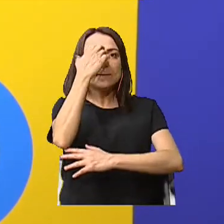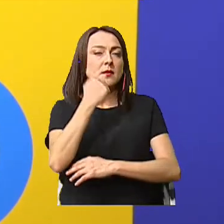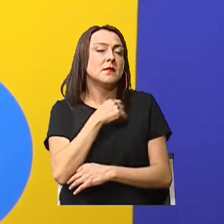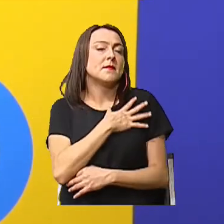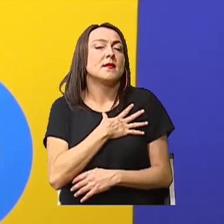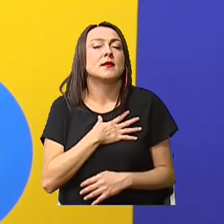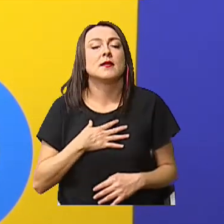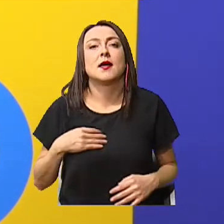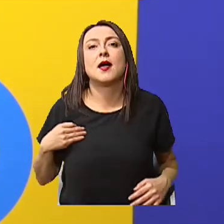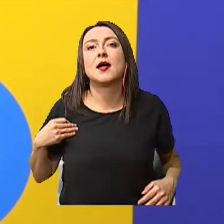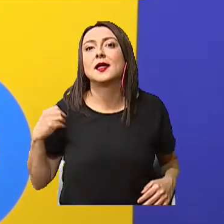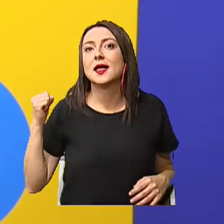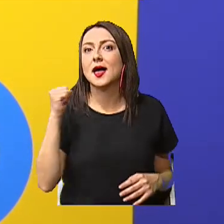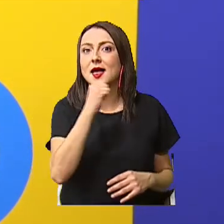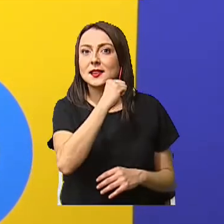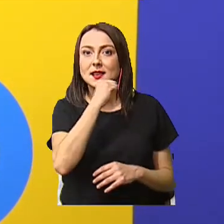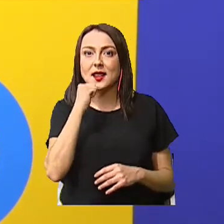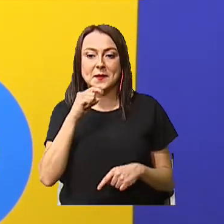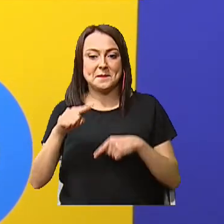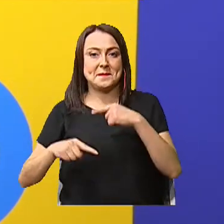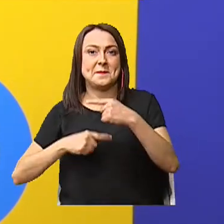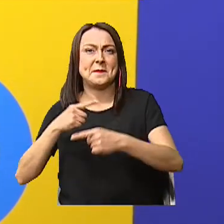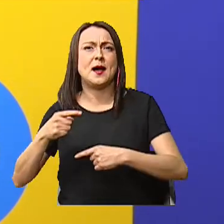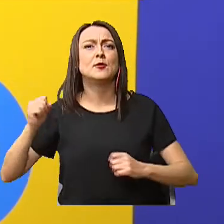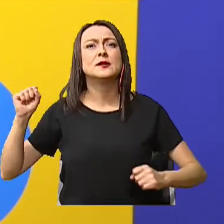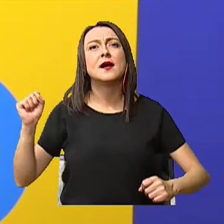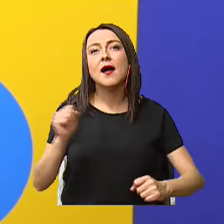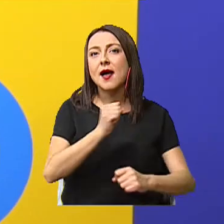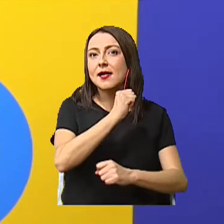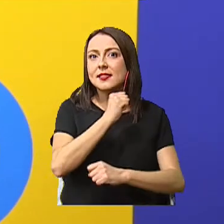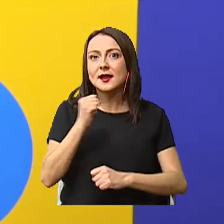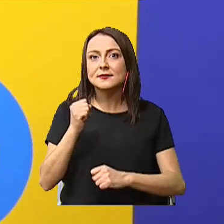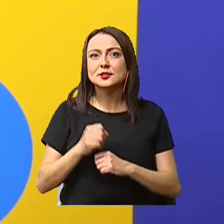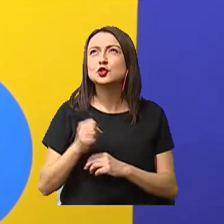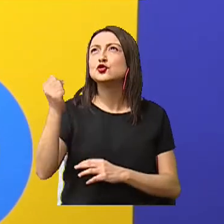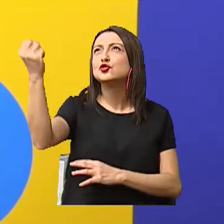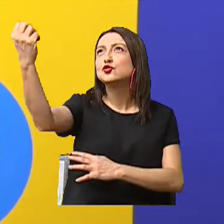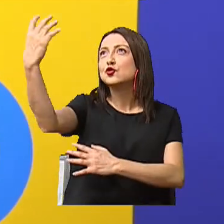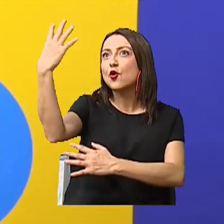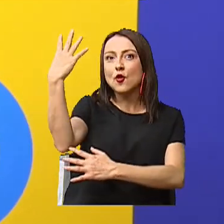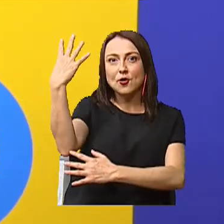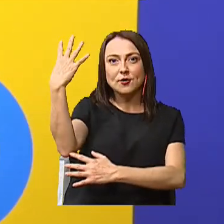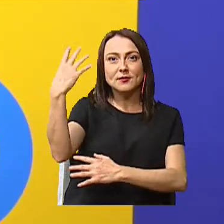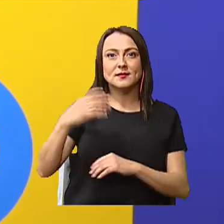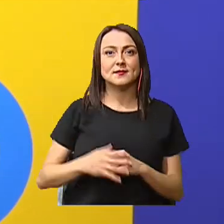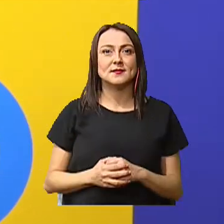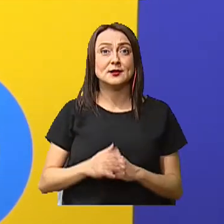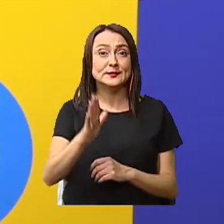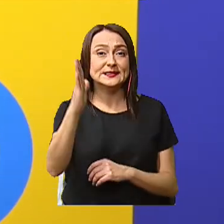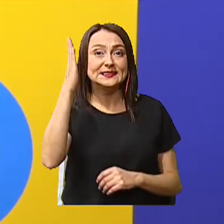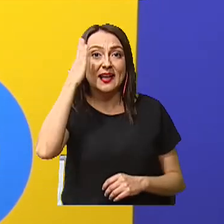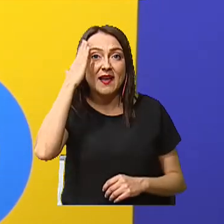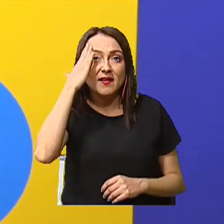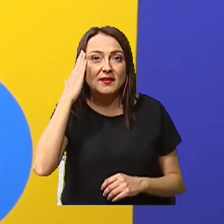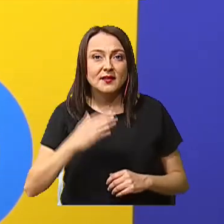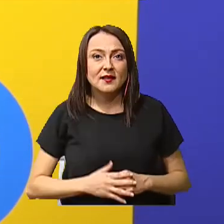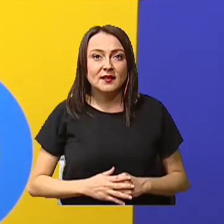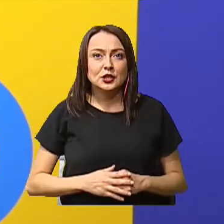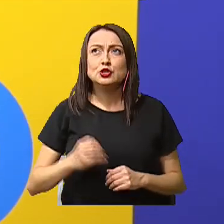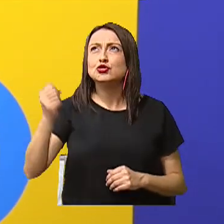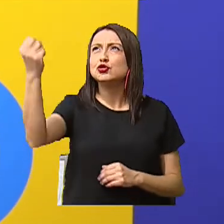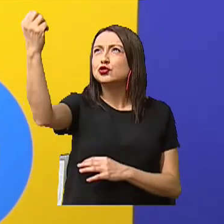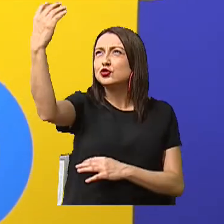encanta cantar y vamos a cantarle al sol. ¿Saben? El